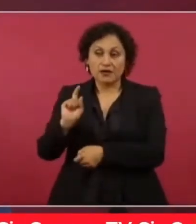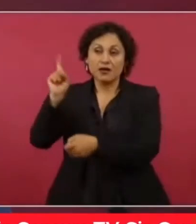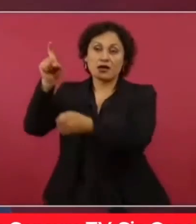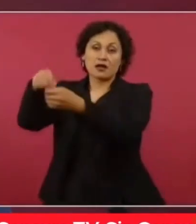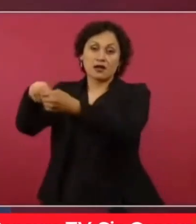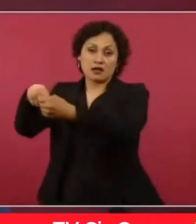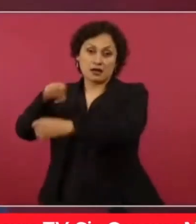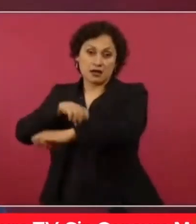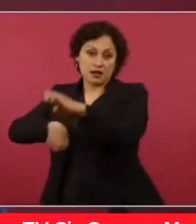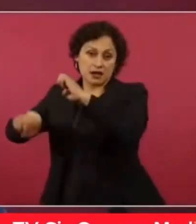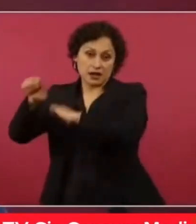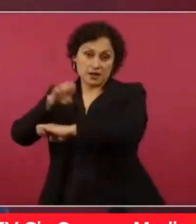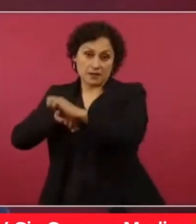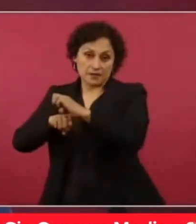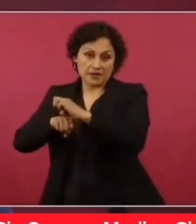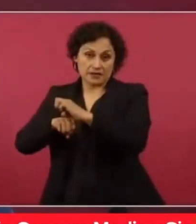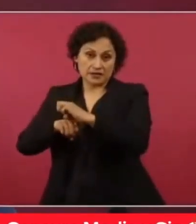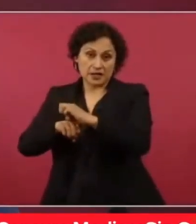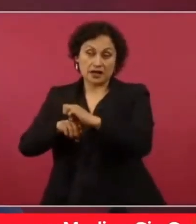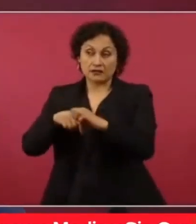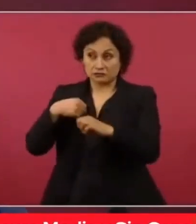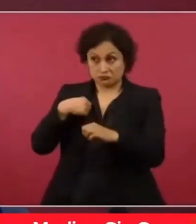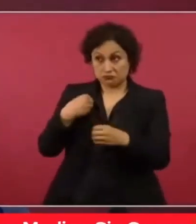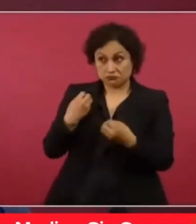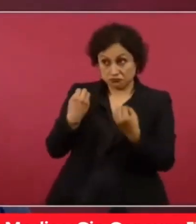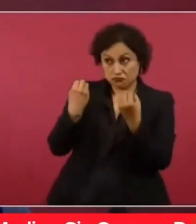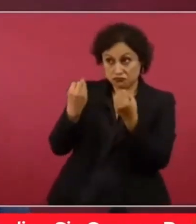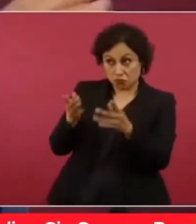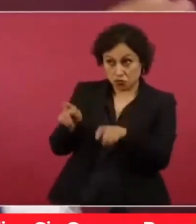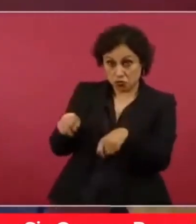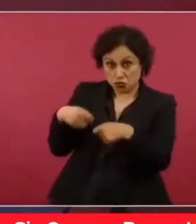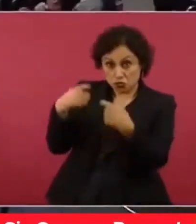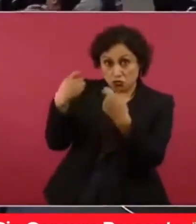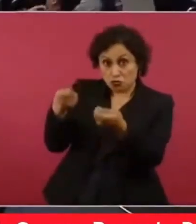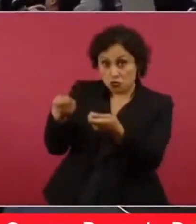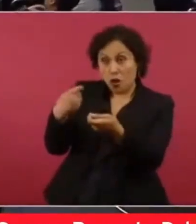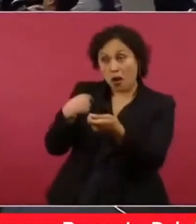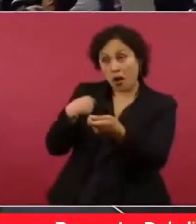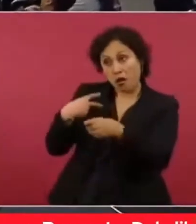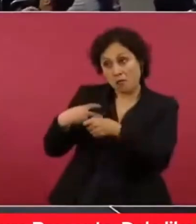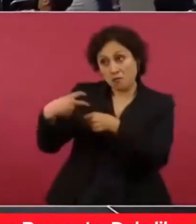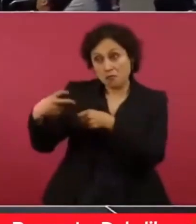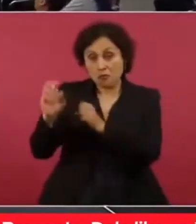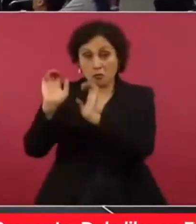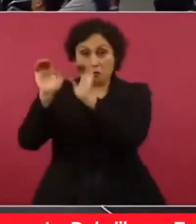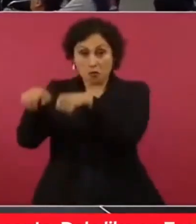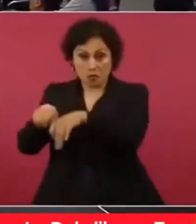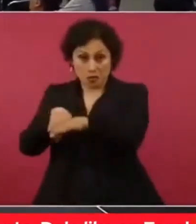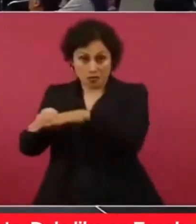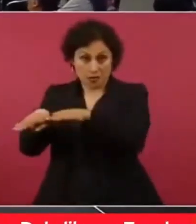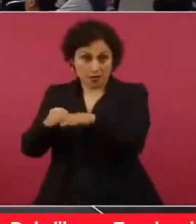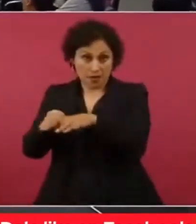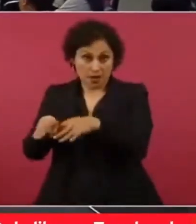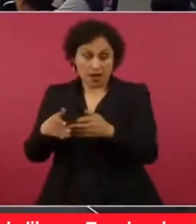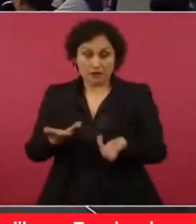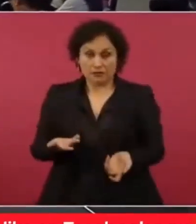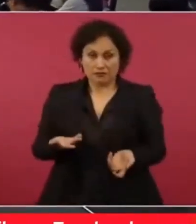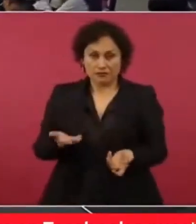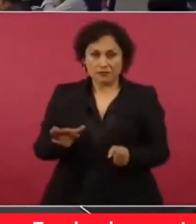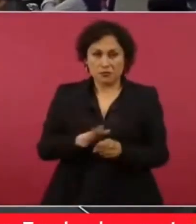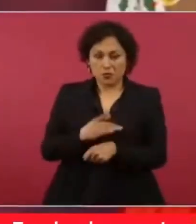a las que les dieron las concesiones. Porque los funcionarios de Pemex ya sabían